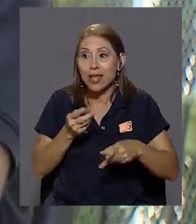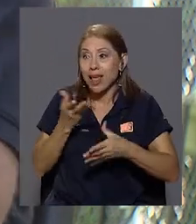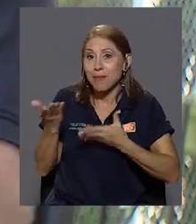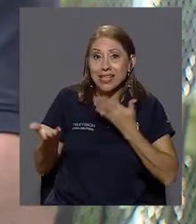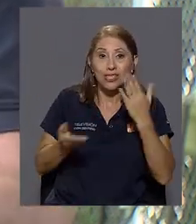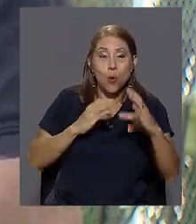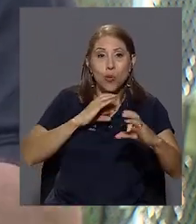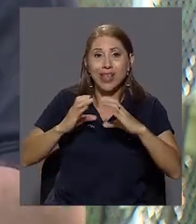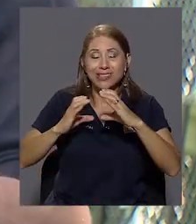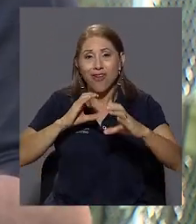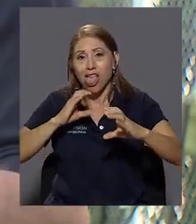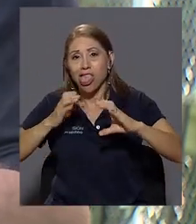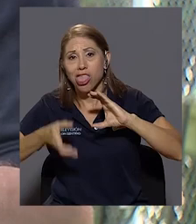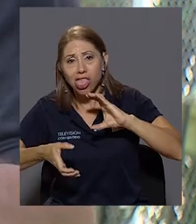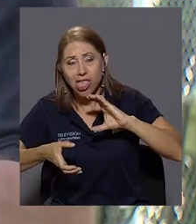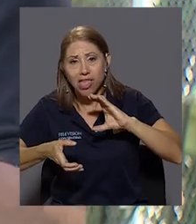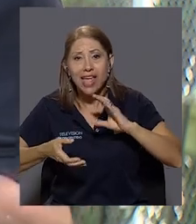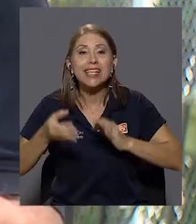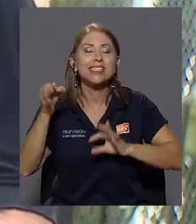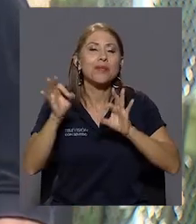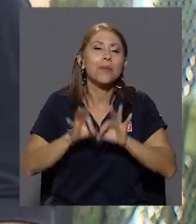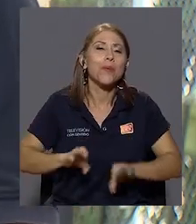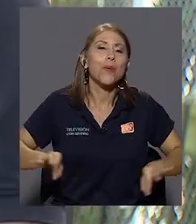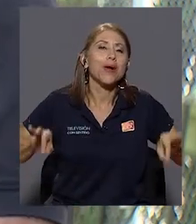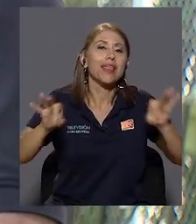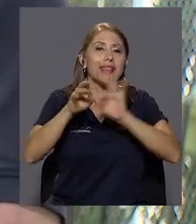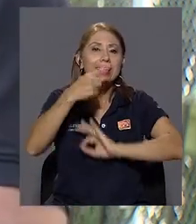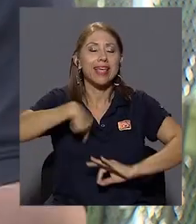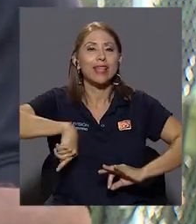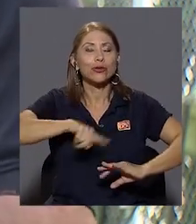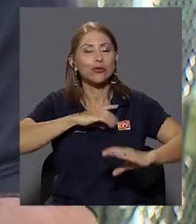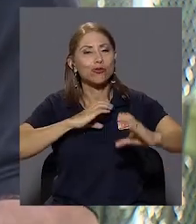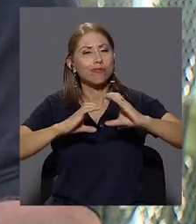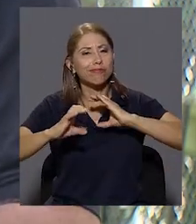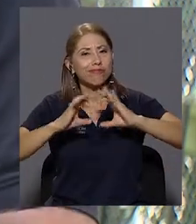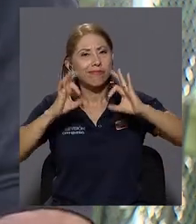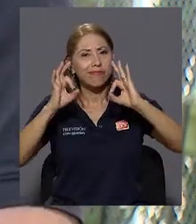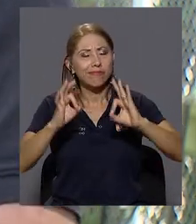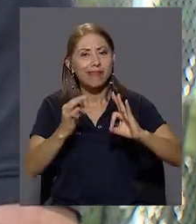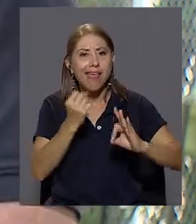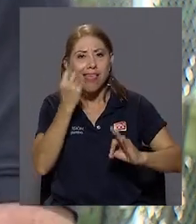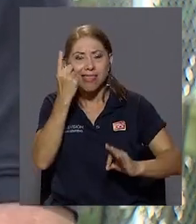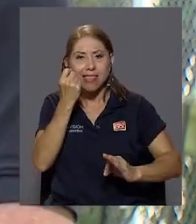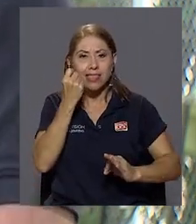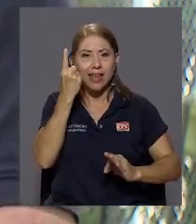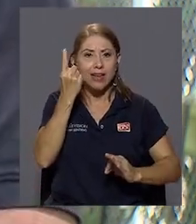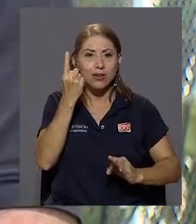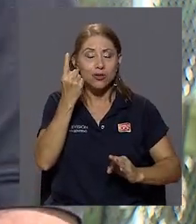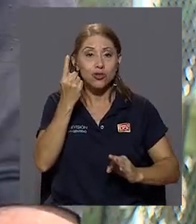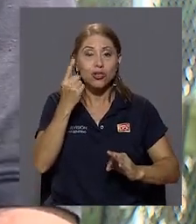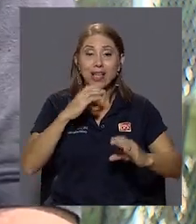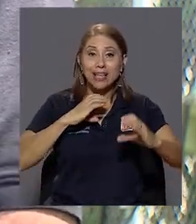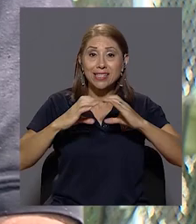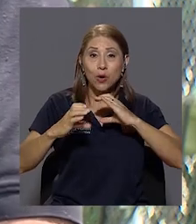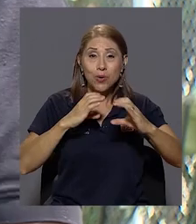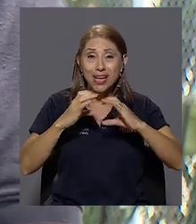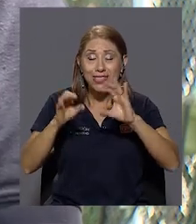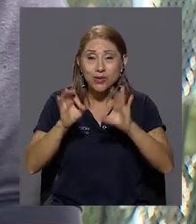ese sentido. Entonces es importante entendernos, es importante también en esa comunicación